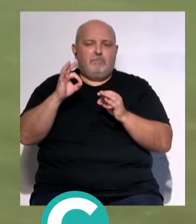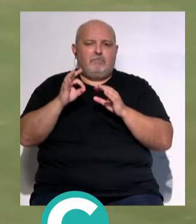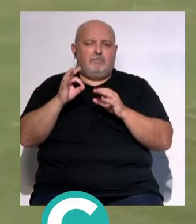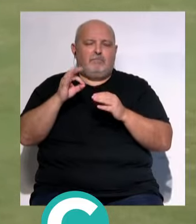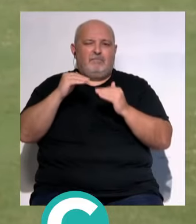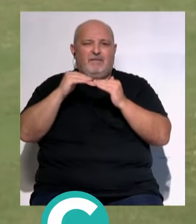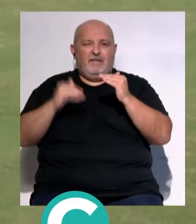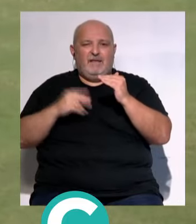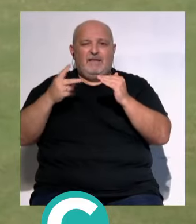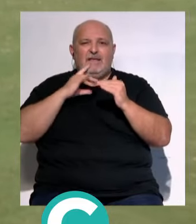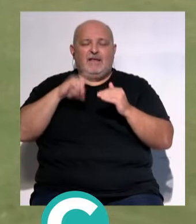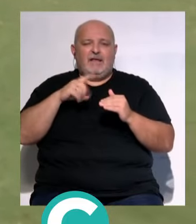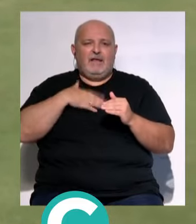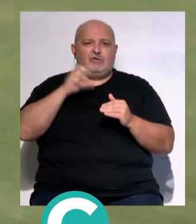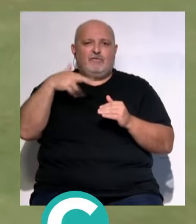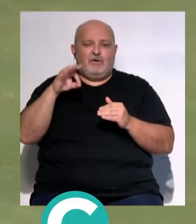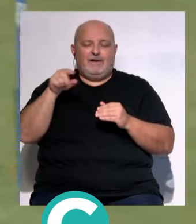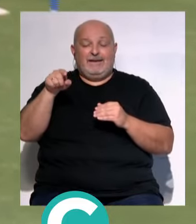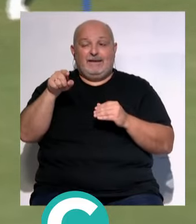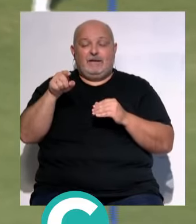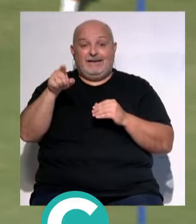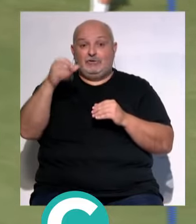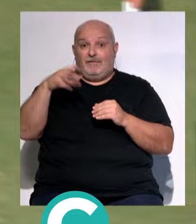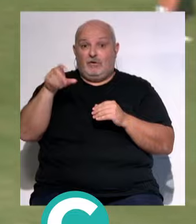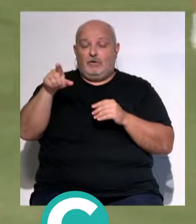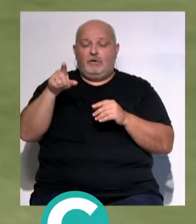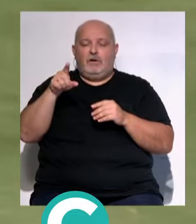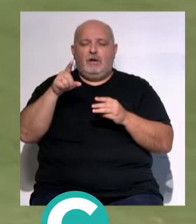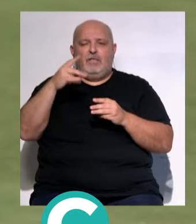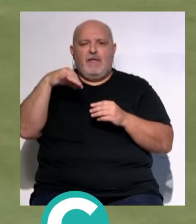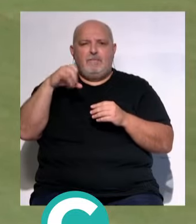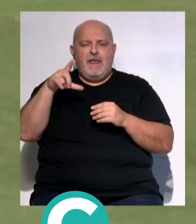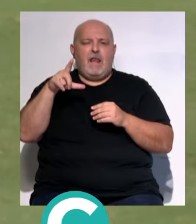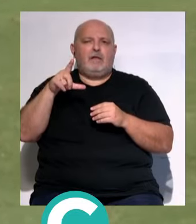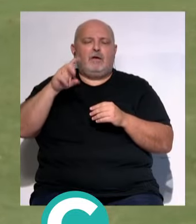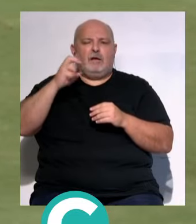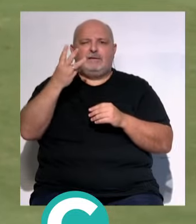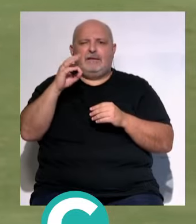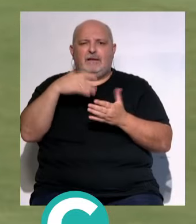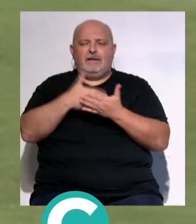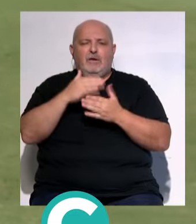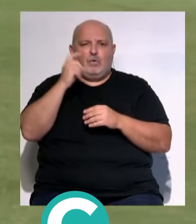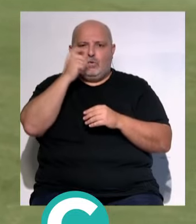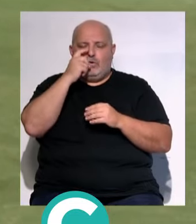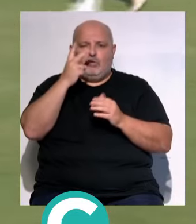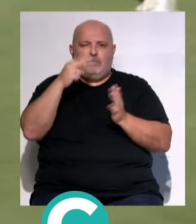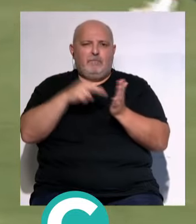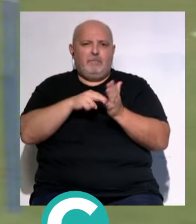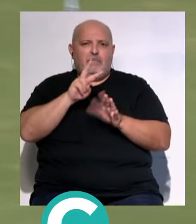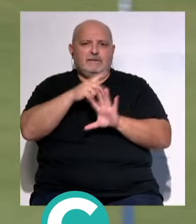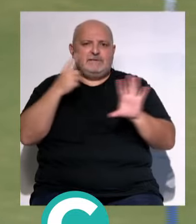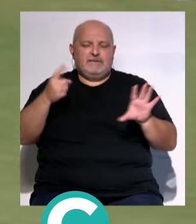descenso de categoría... ...es Rubén Sobrino... ...el atacante de Daimiel... ...se ha comprometido hasta el 30 de junio de